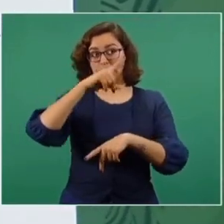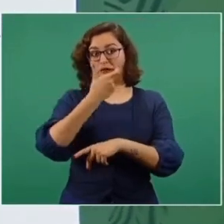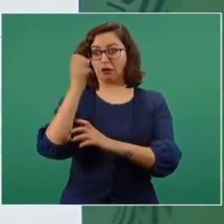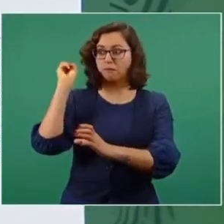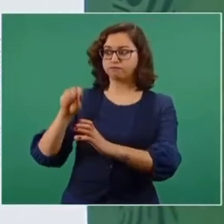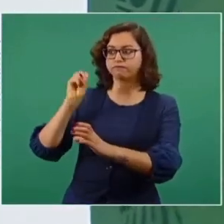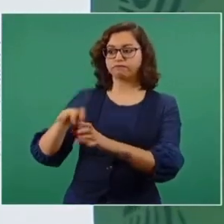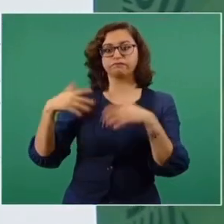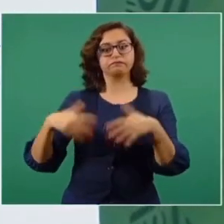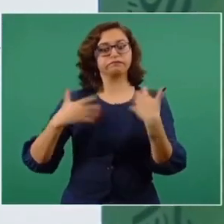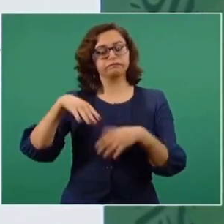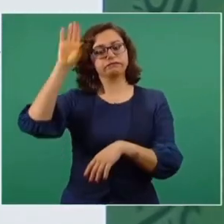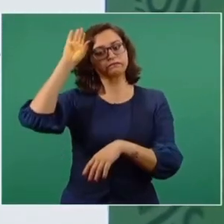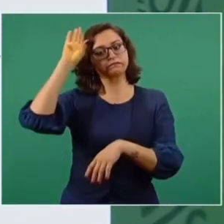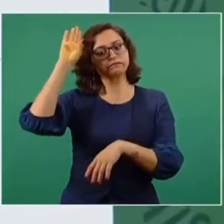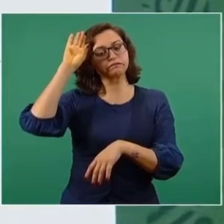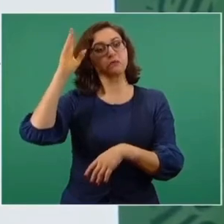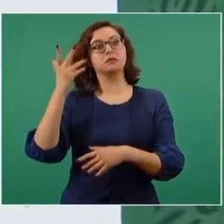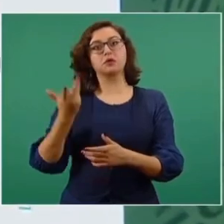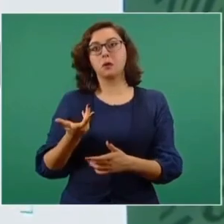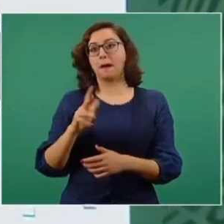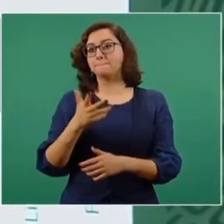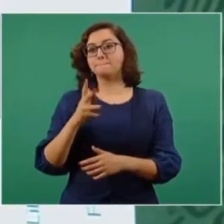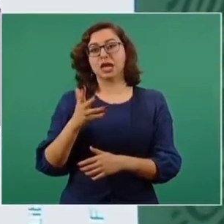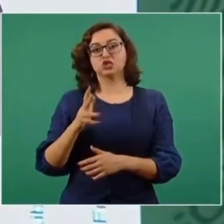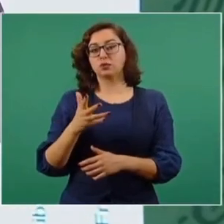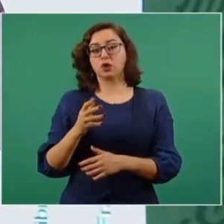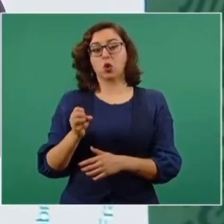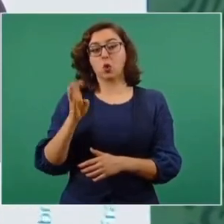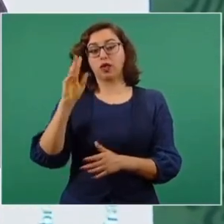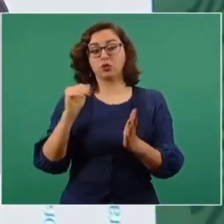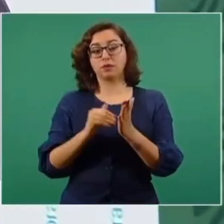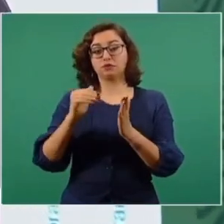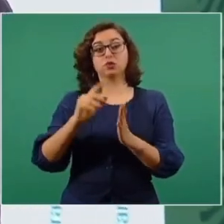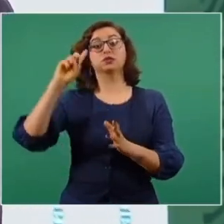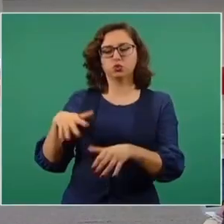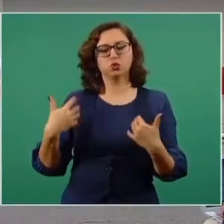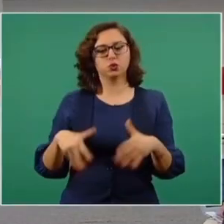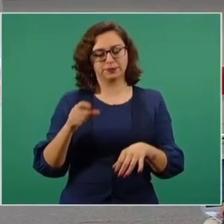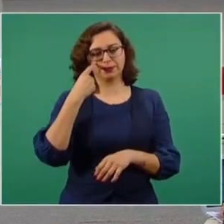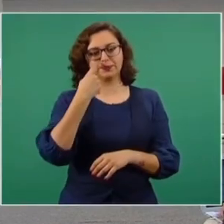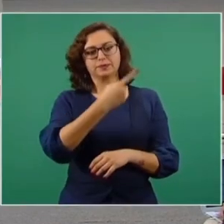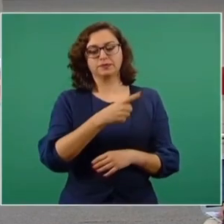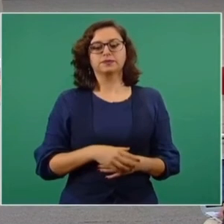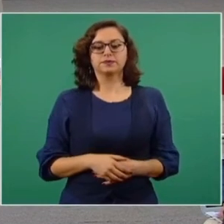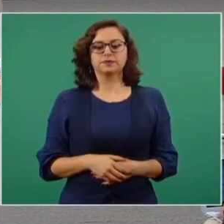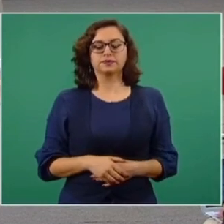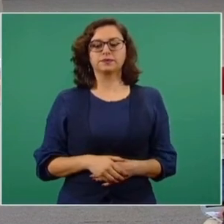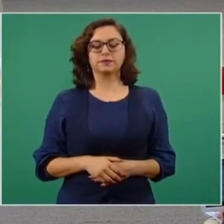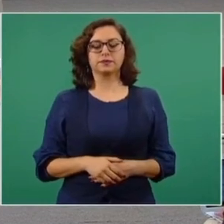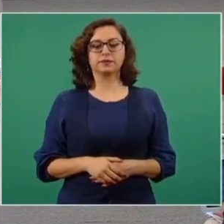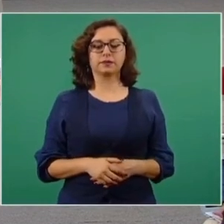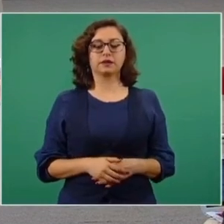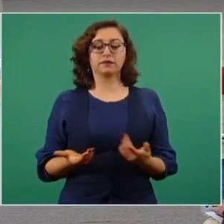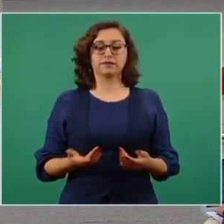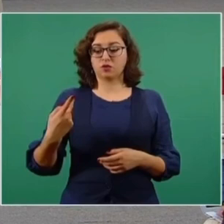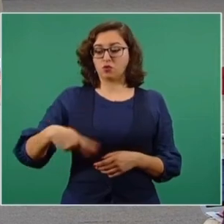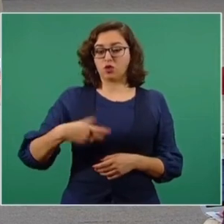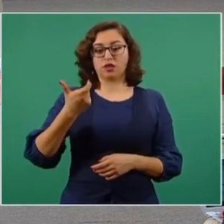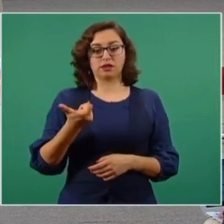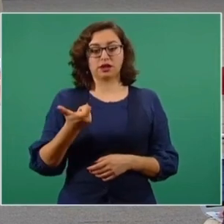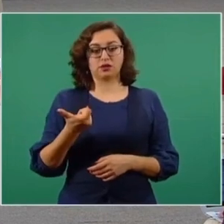vamos a captar más de cuatro mil millones de dólares. Este es el comportamiento del peso